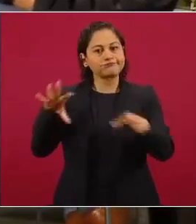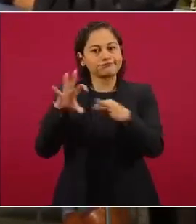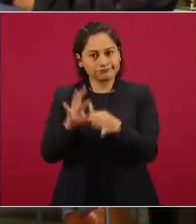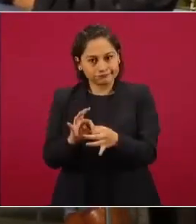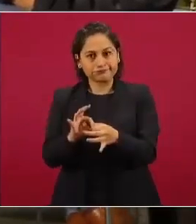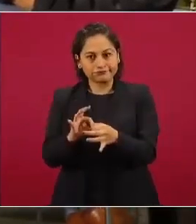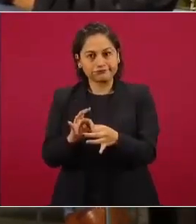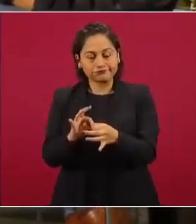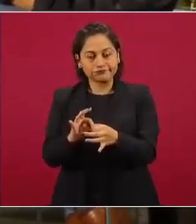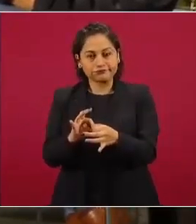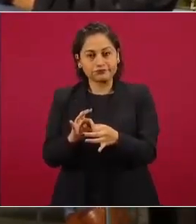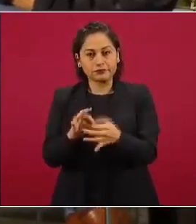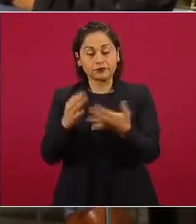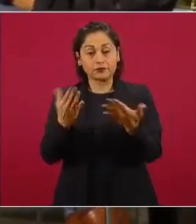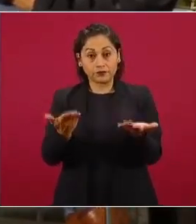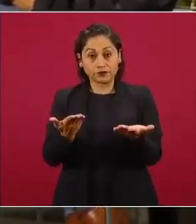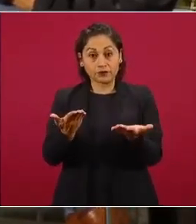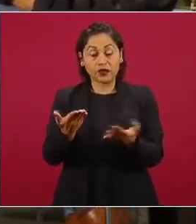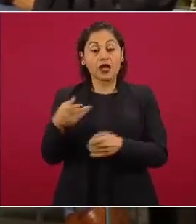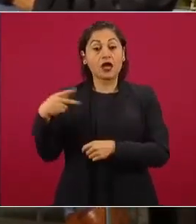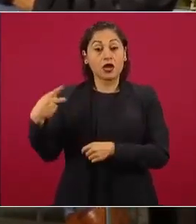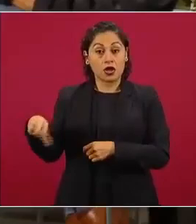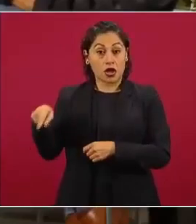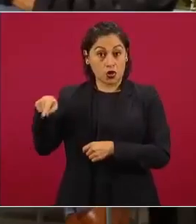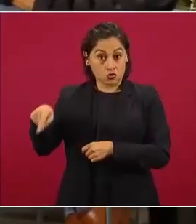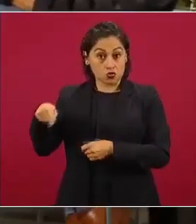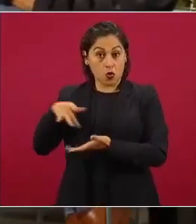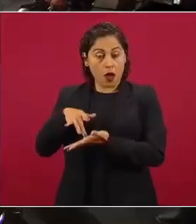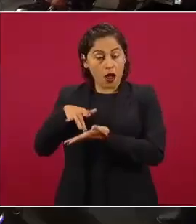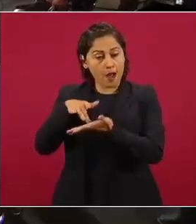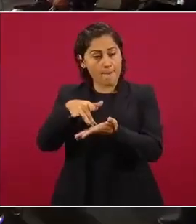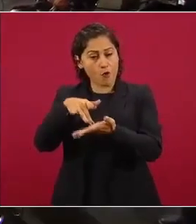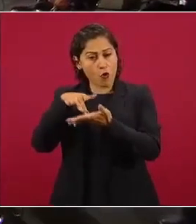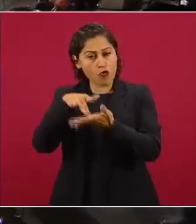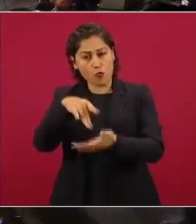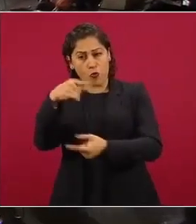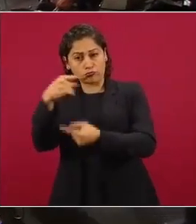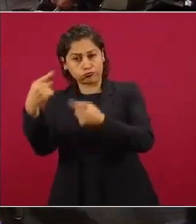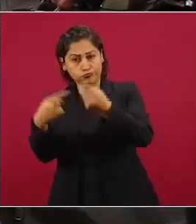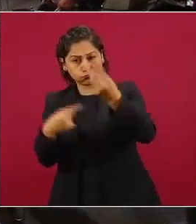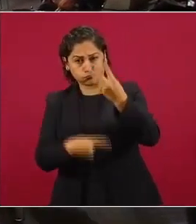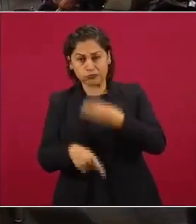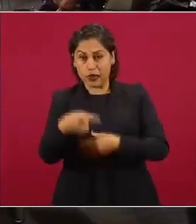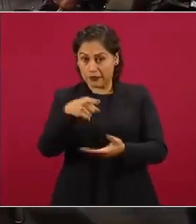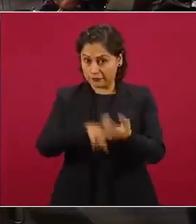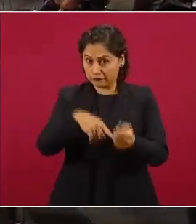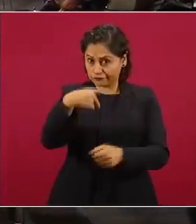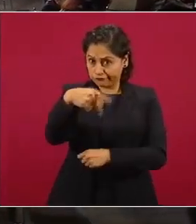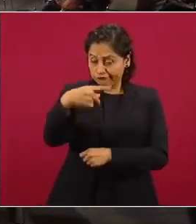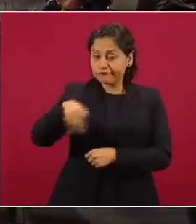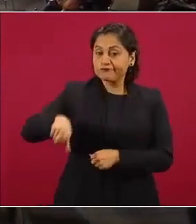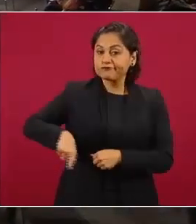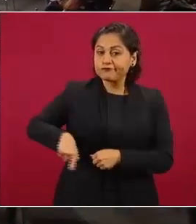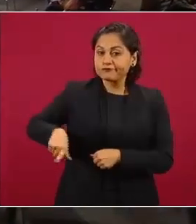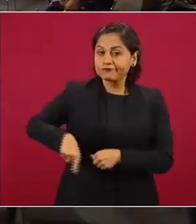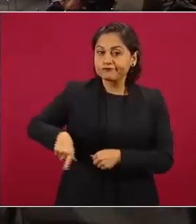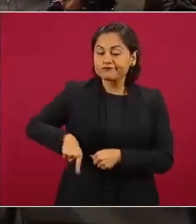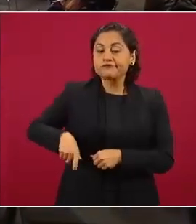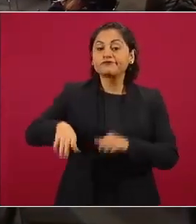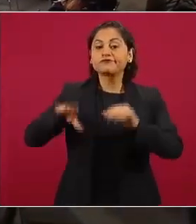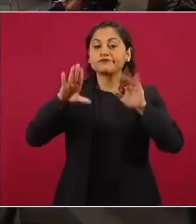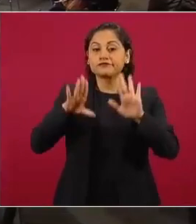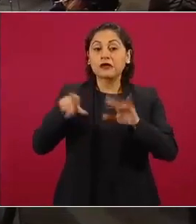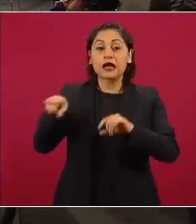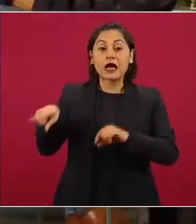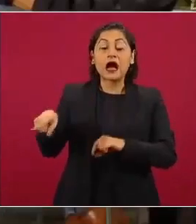en buena lit para diversos rubros de su gobierno el manchar el nombre del